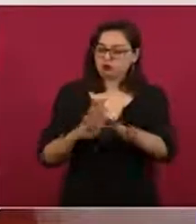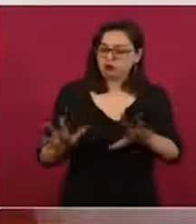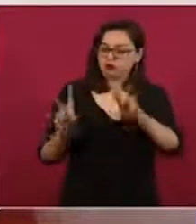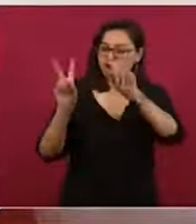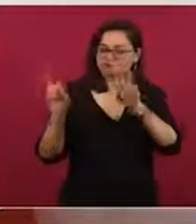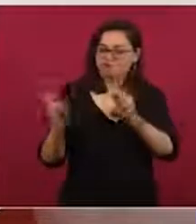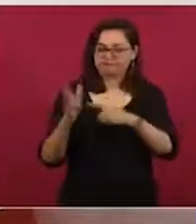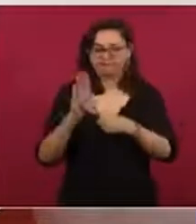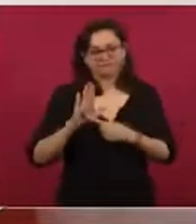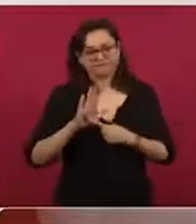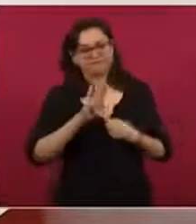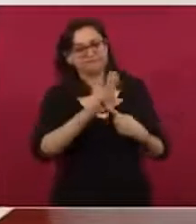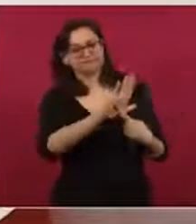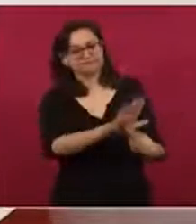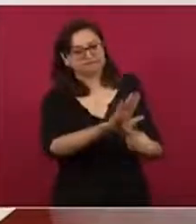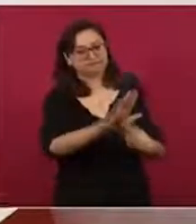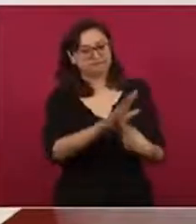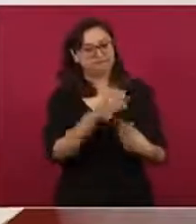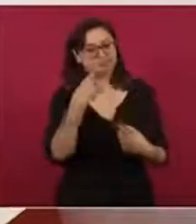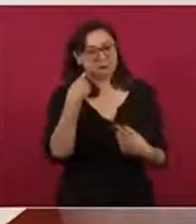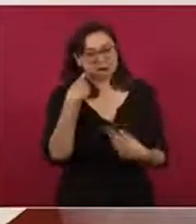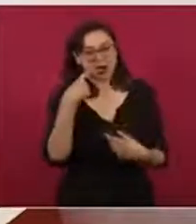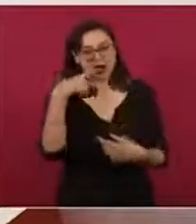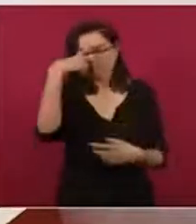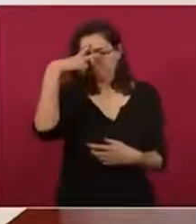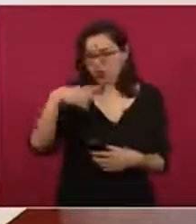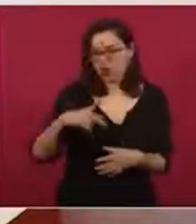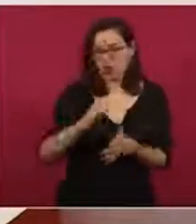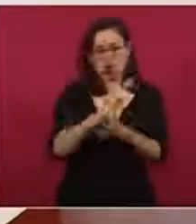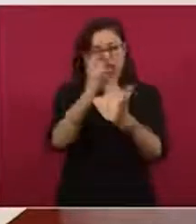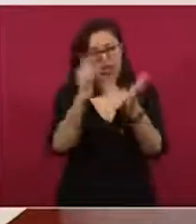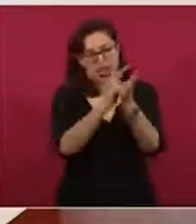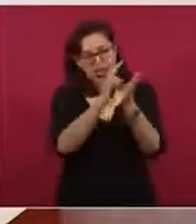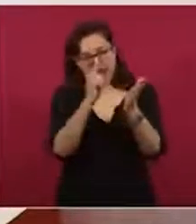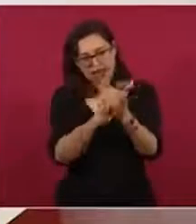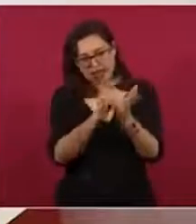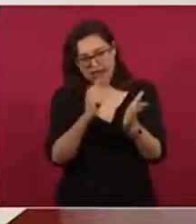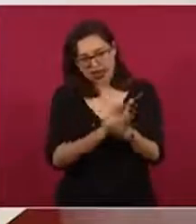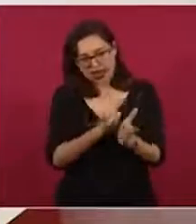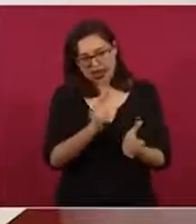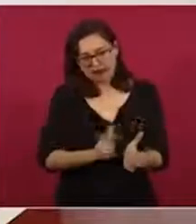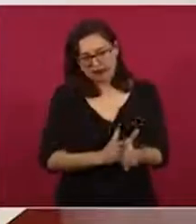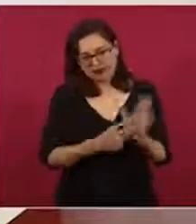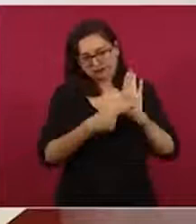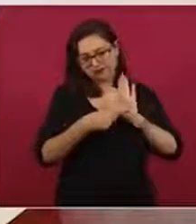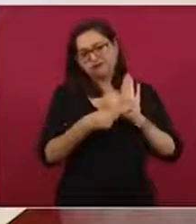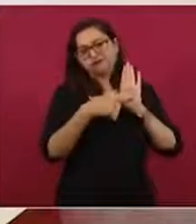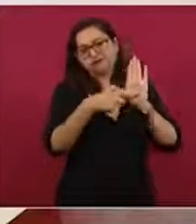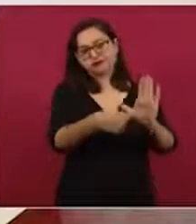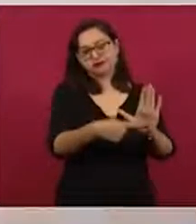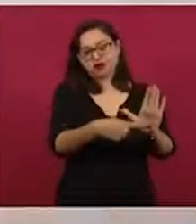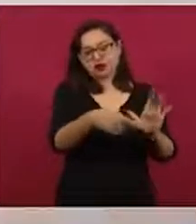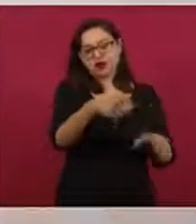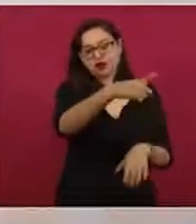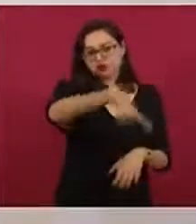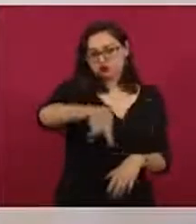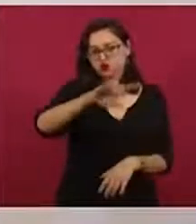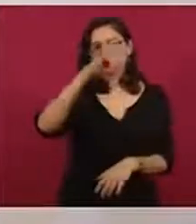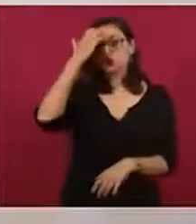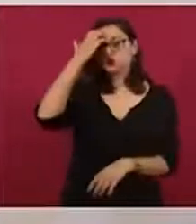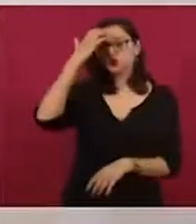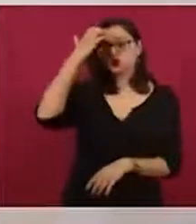qué dicen las leyes mexicanas y